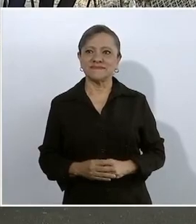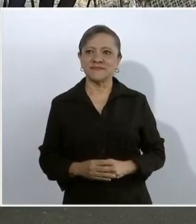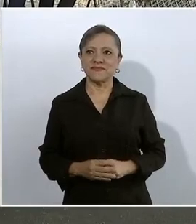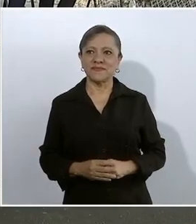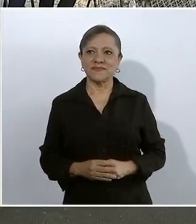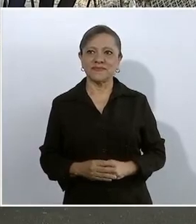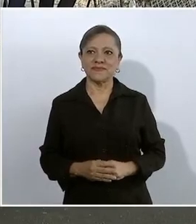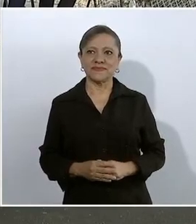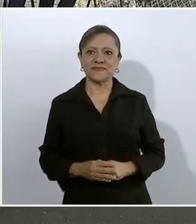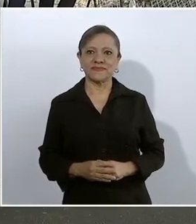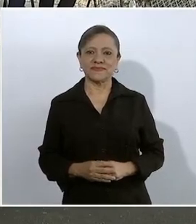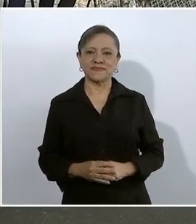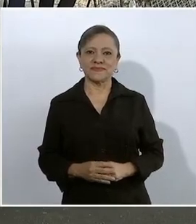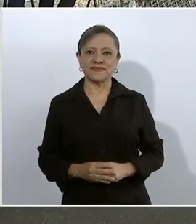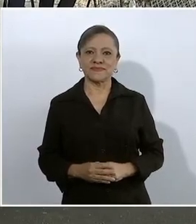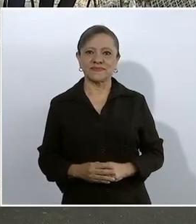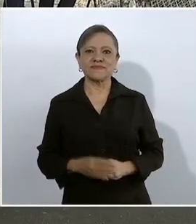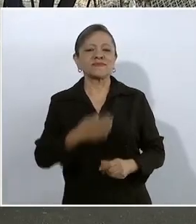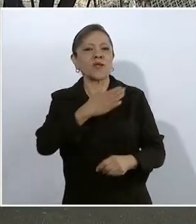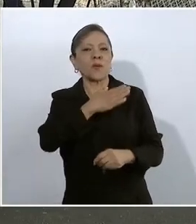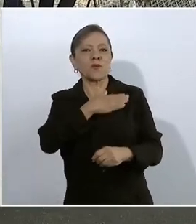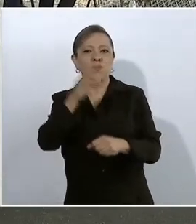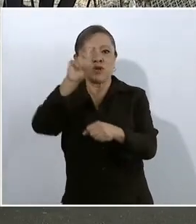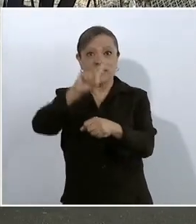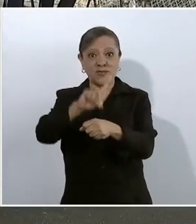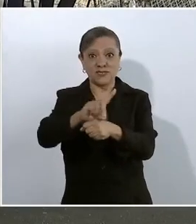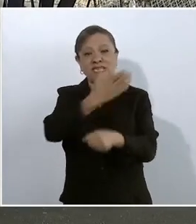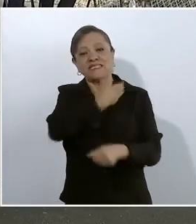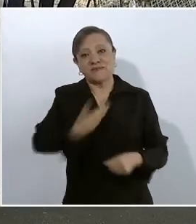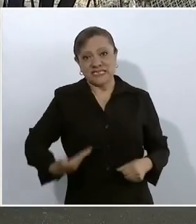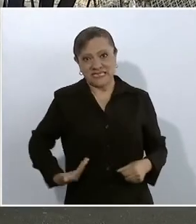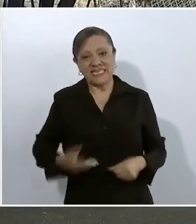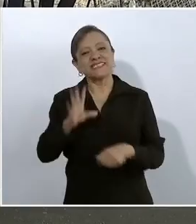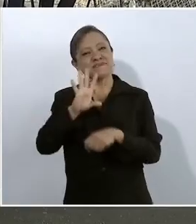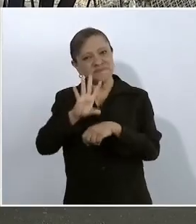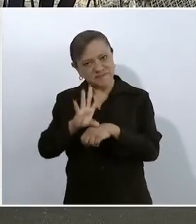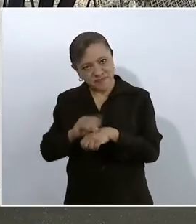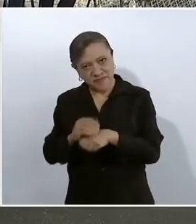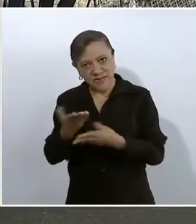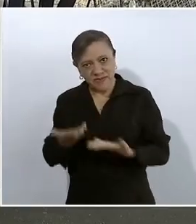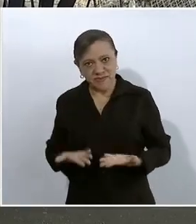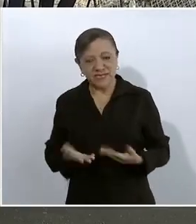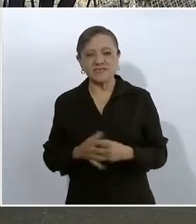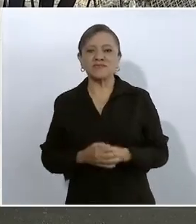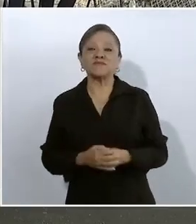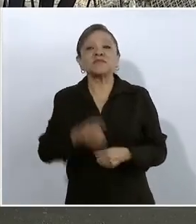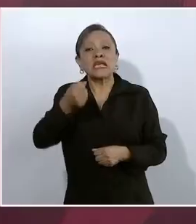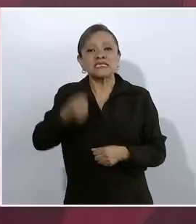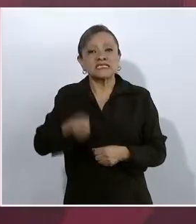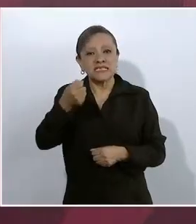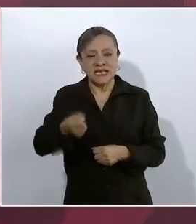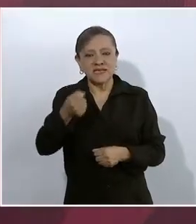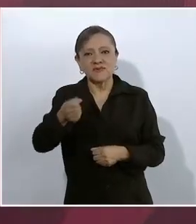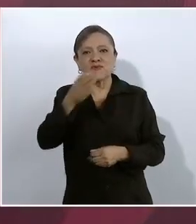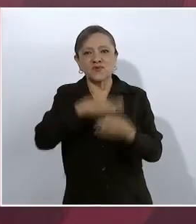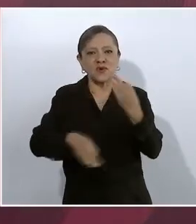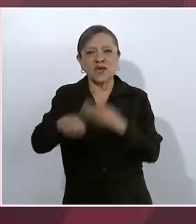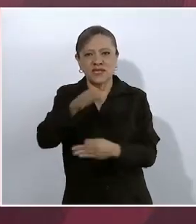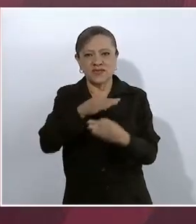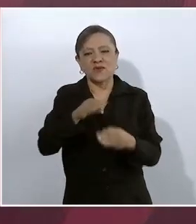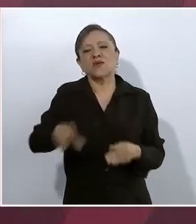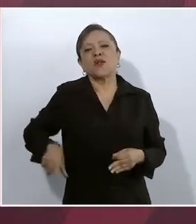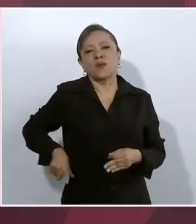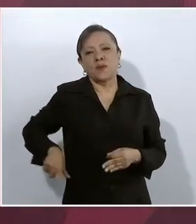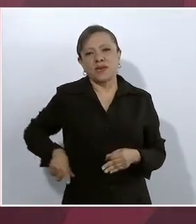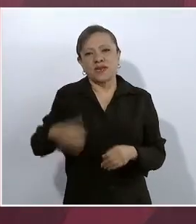Buenos días señor presidente. Con su permiso. Saludo afectuoso al gobernador